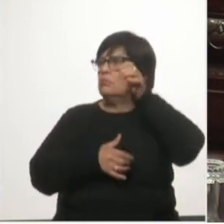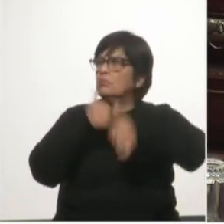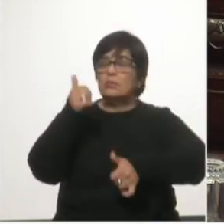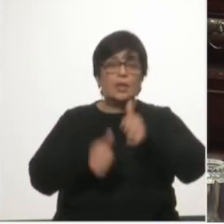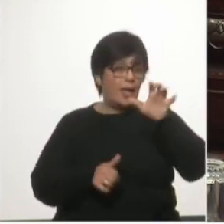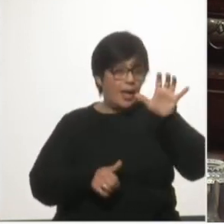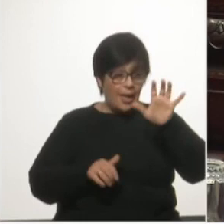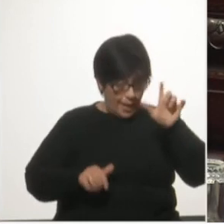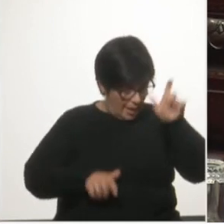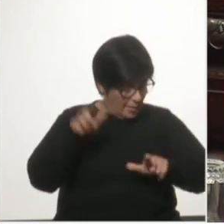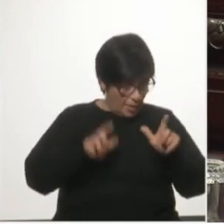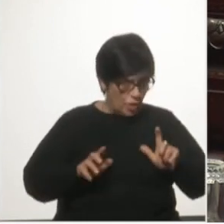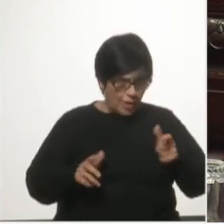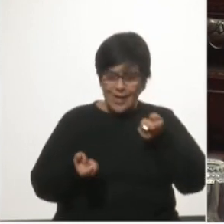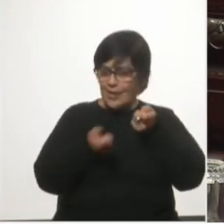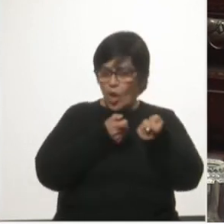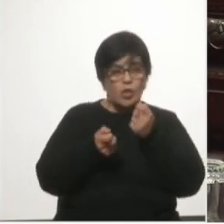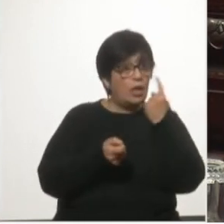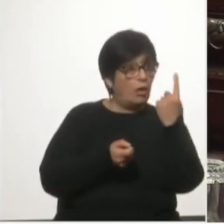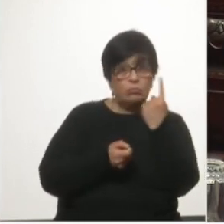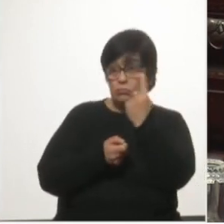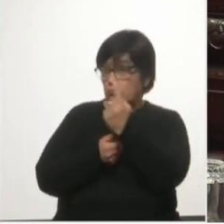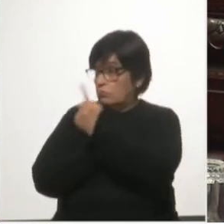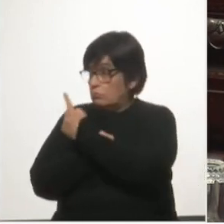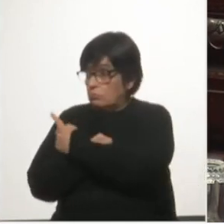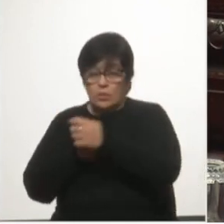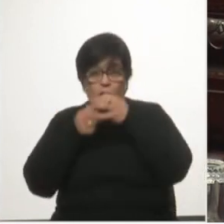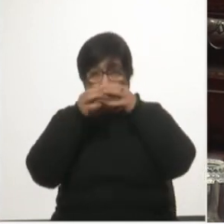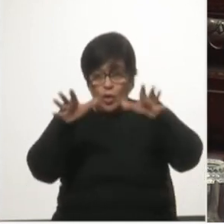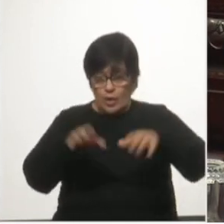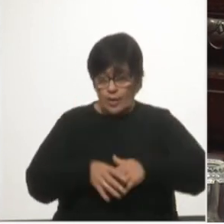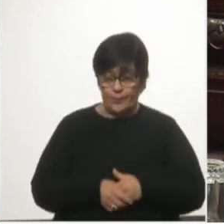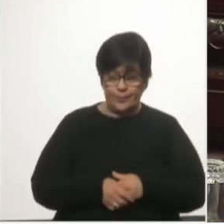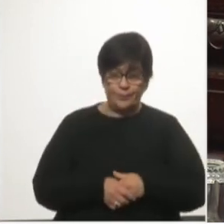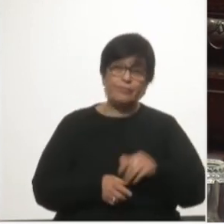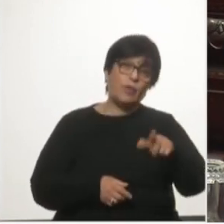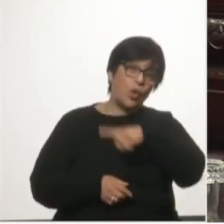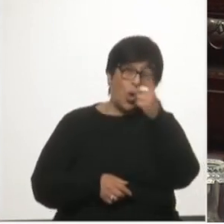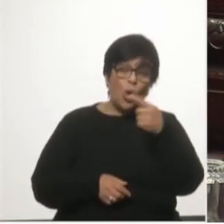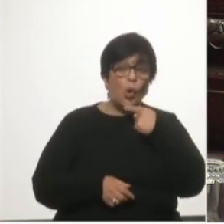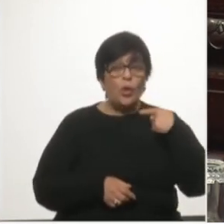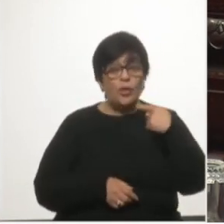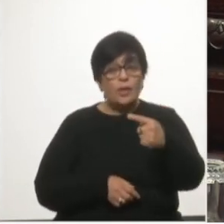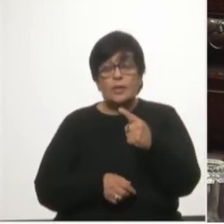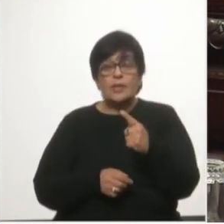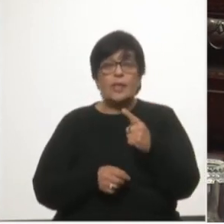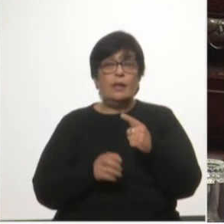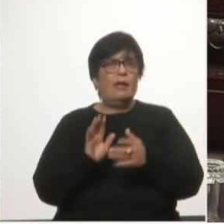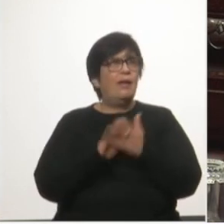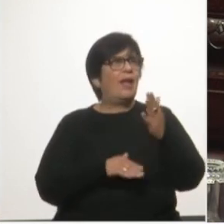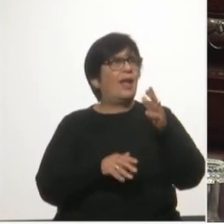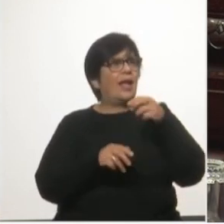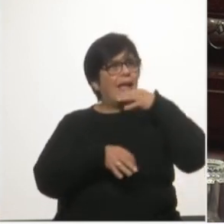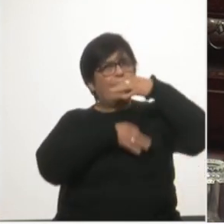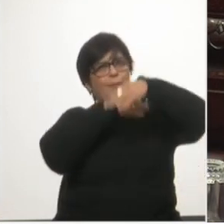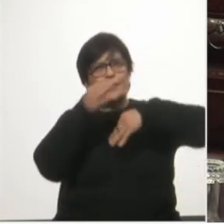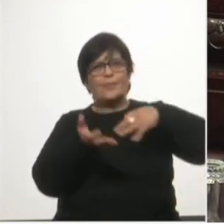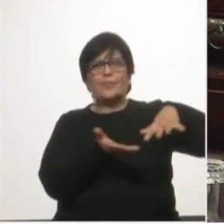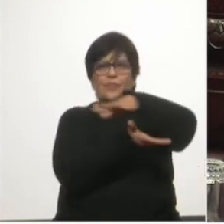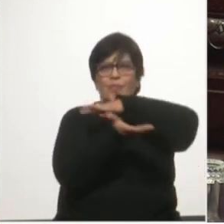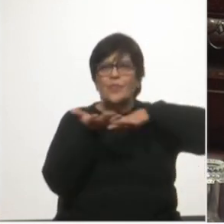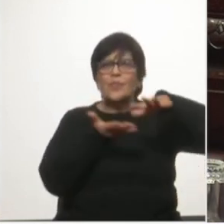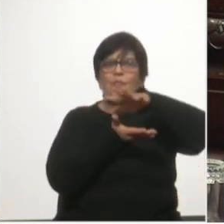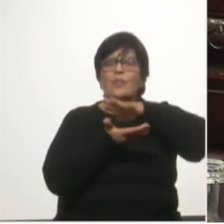posibilidad de negociar con más de uno. El siguiente nos dijo que cuando le comunicamos la situación